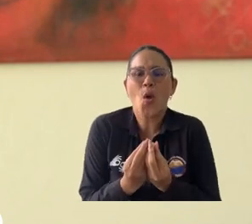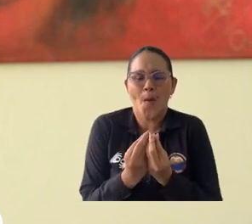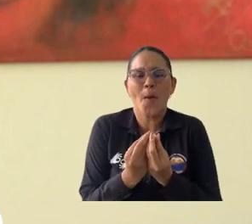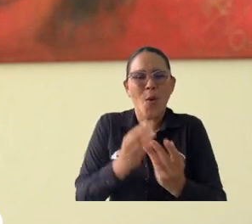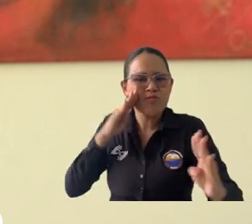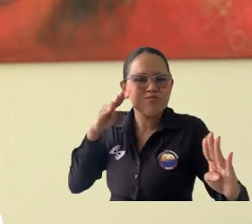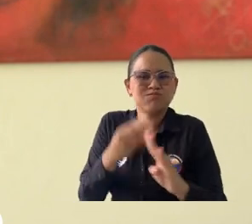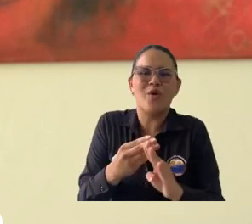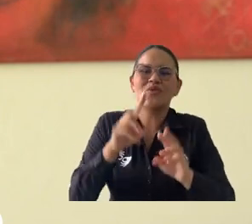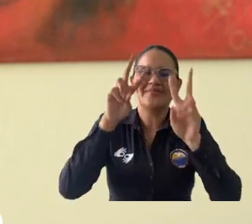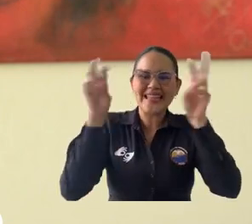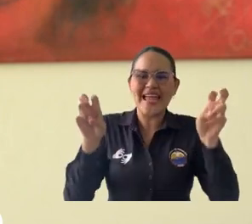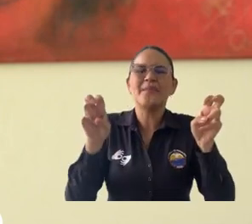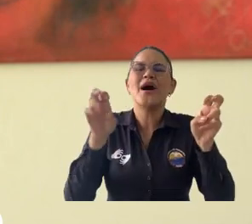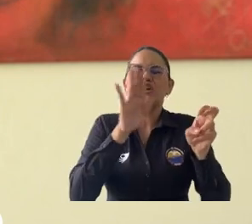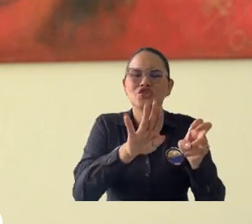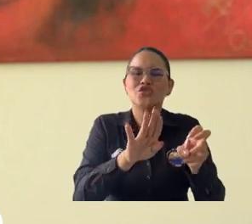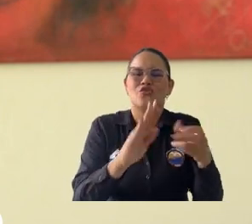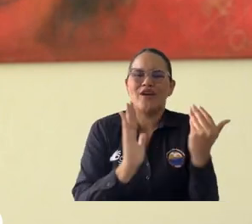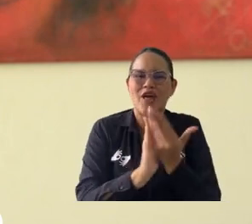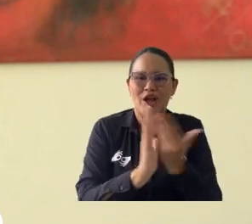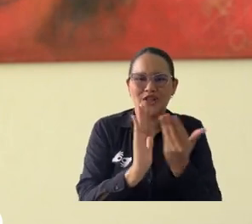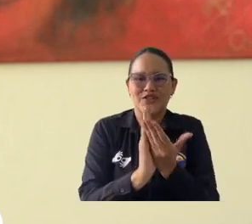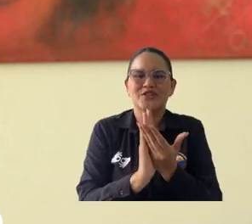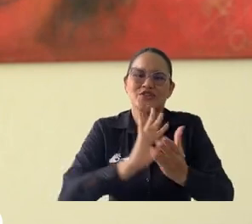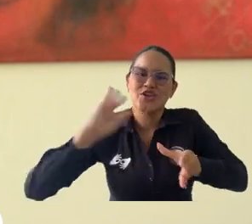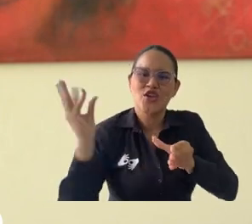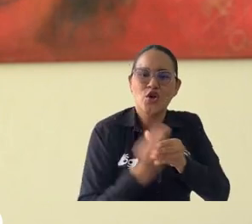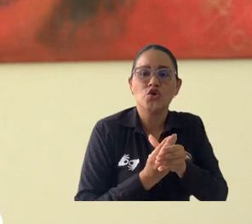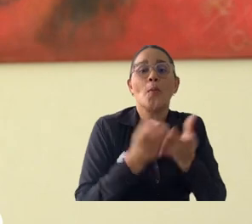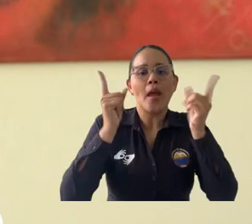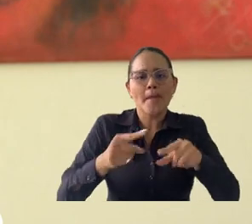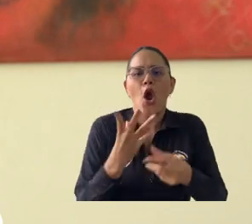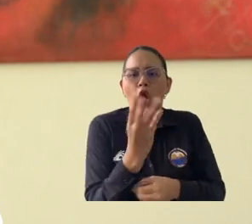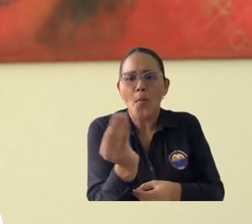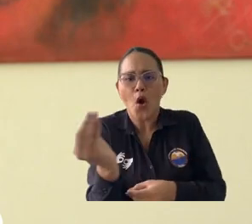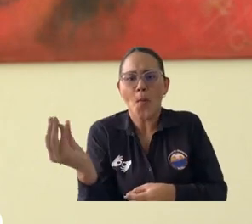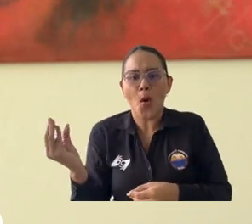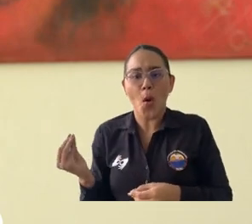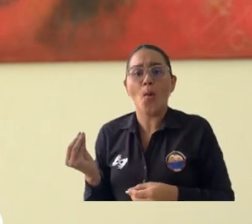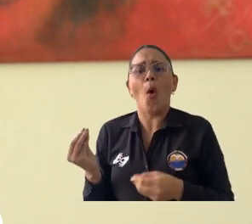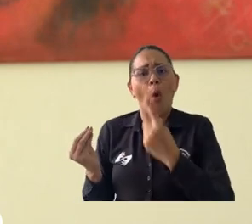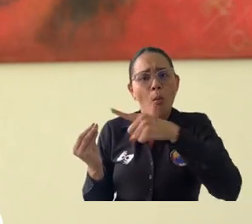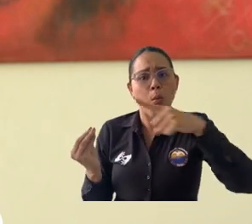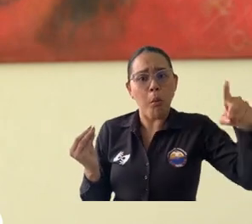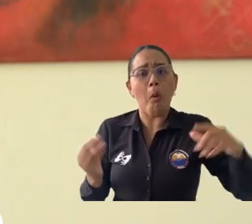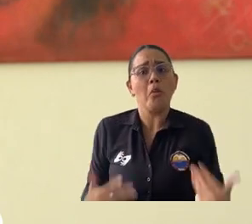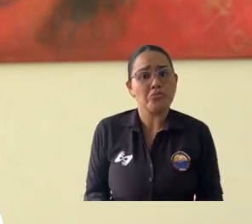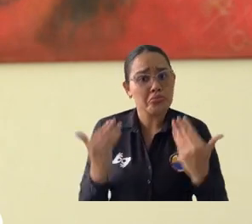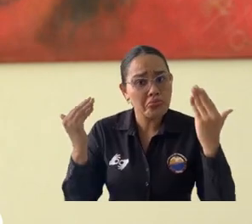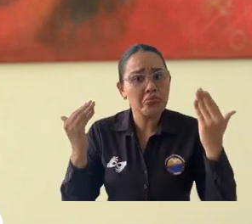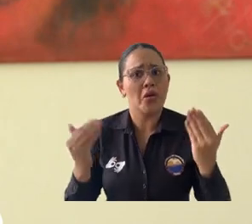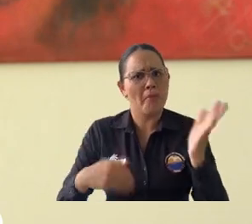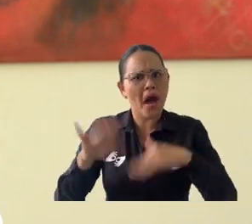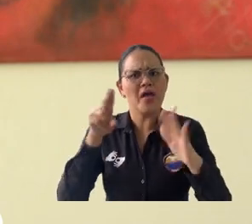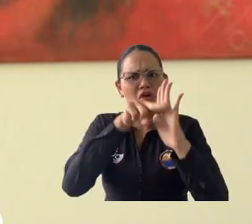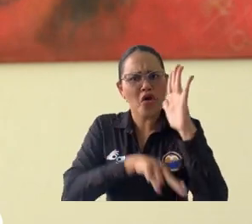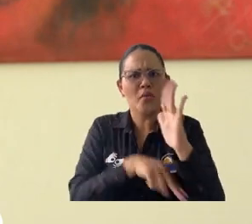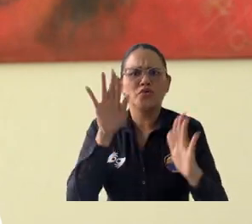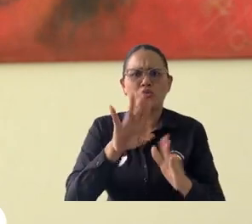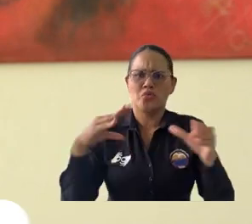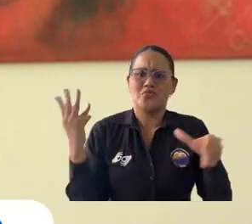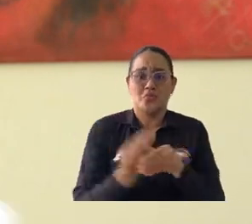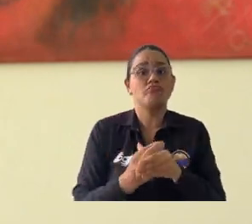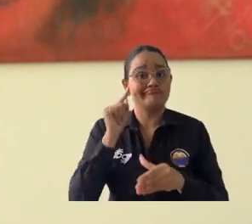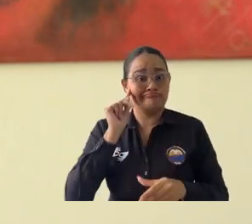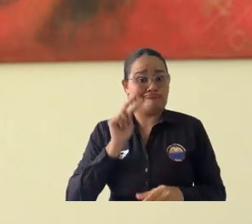un grupo que trabaja en todo este tema de educación inclusiva, no solamente atendiendo a la discapacidad, sino a los diferentes grupos diversos. Entonces me parece